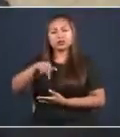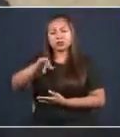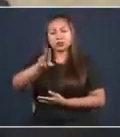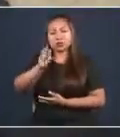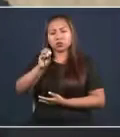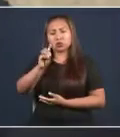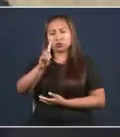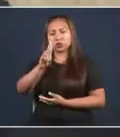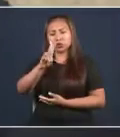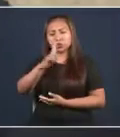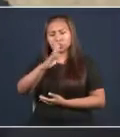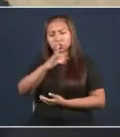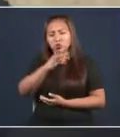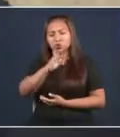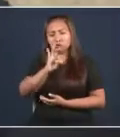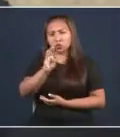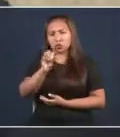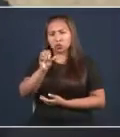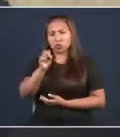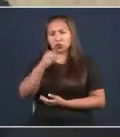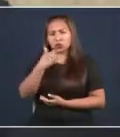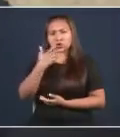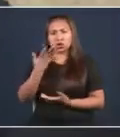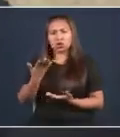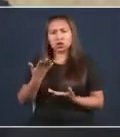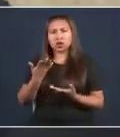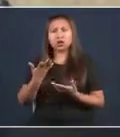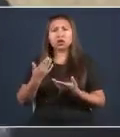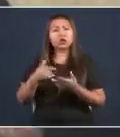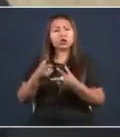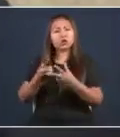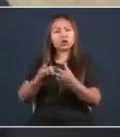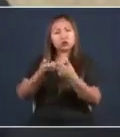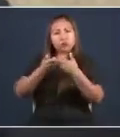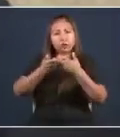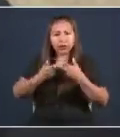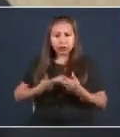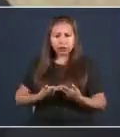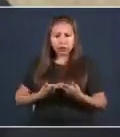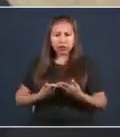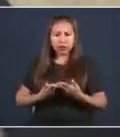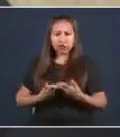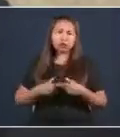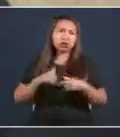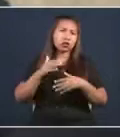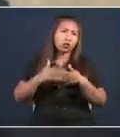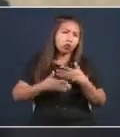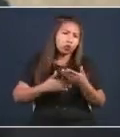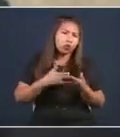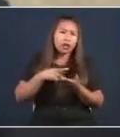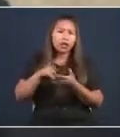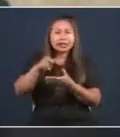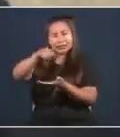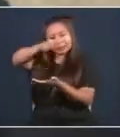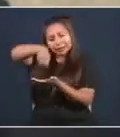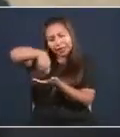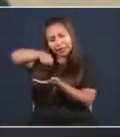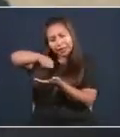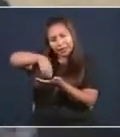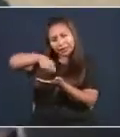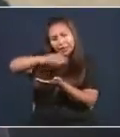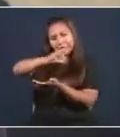bancos? Los productos de consumo son los préstamos, las hipotecas, las tarjetas de crédito